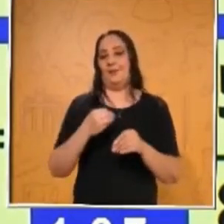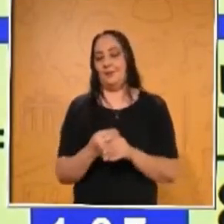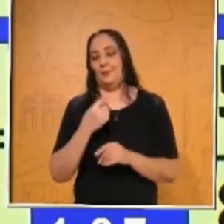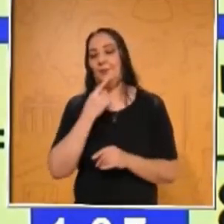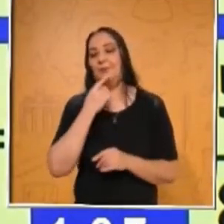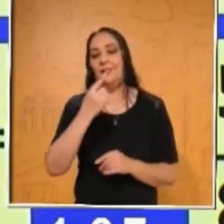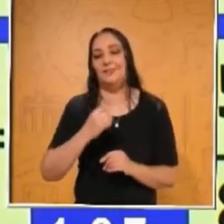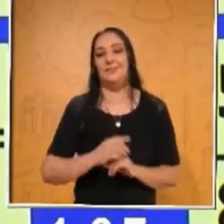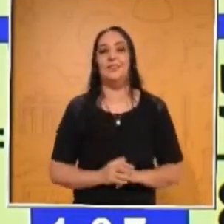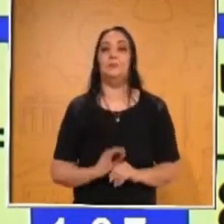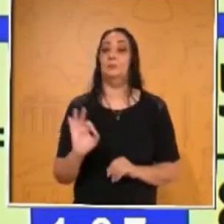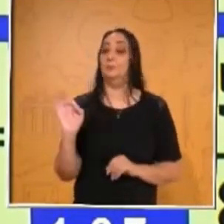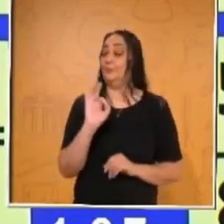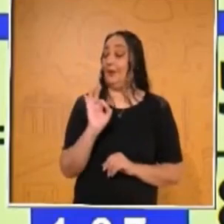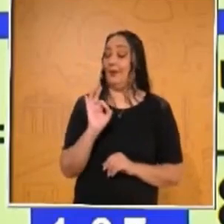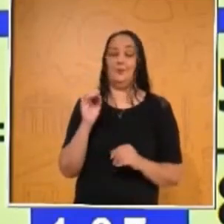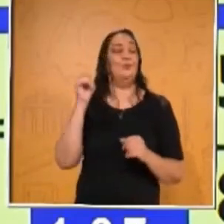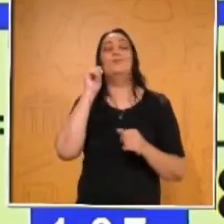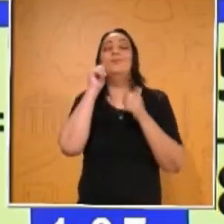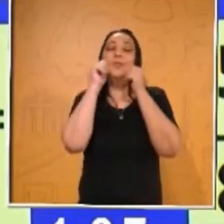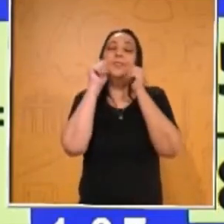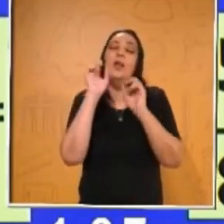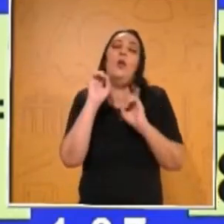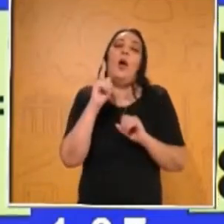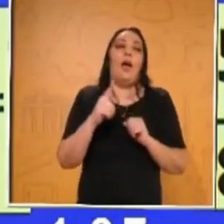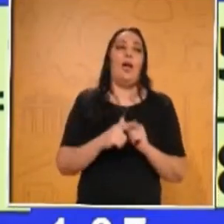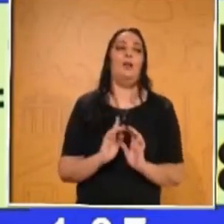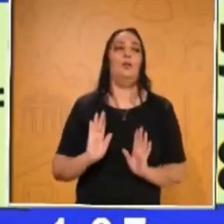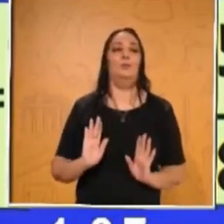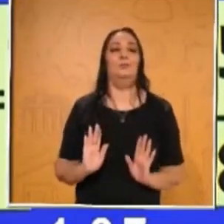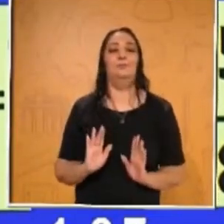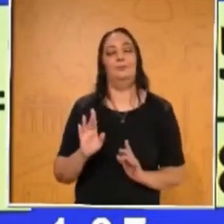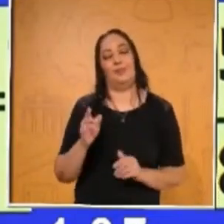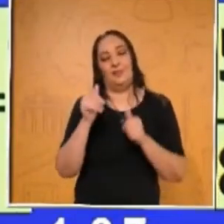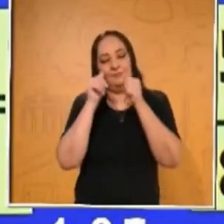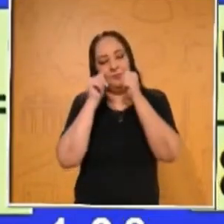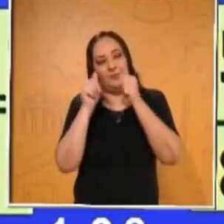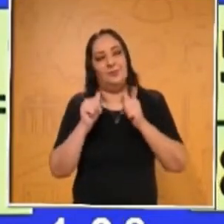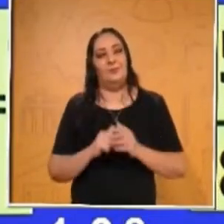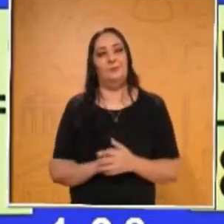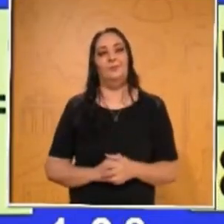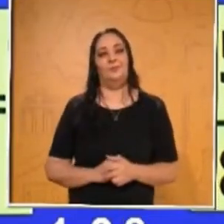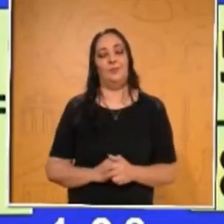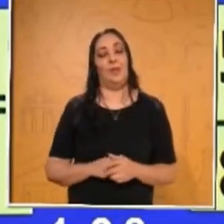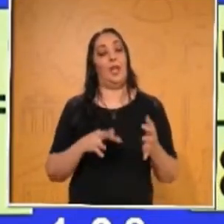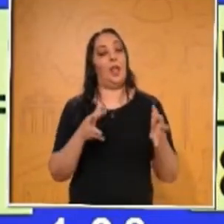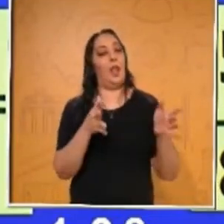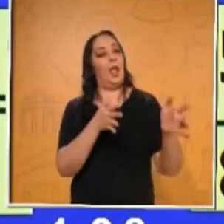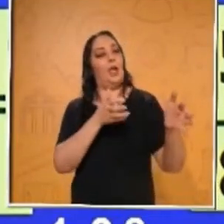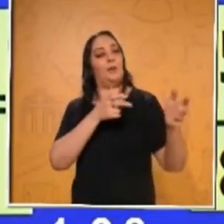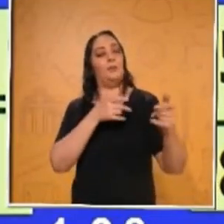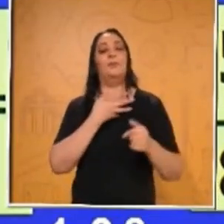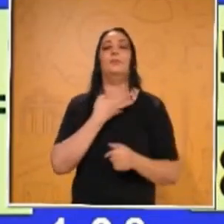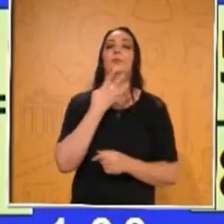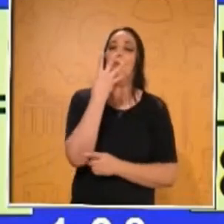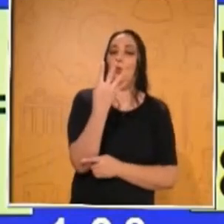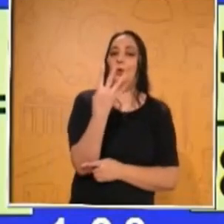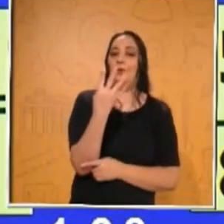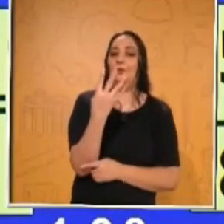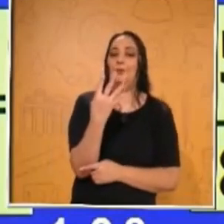nuevamente. Por si se les pasó o van manejando algo, para que lo escuchen bien. El arpa tiene cuatro.